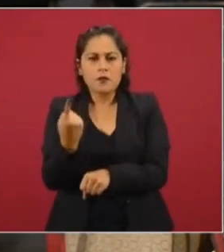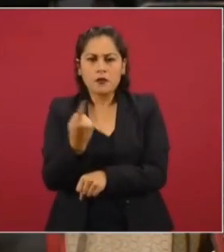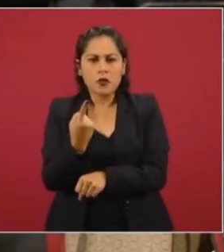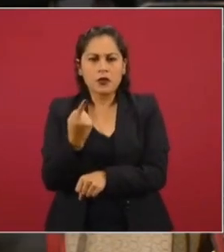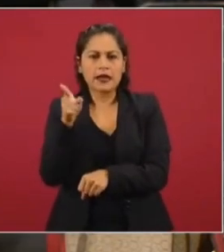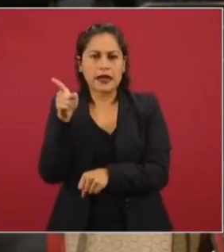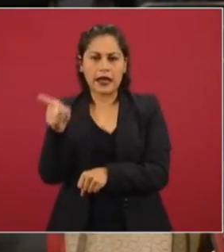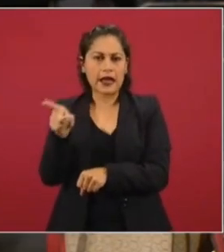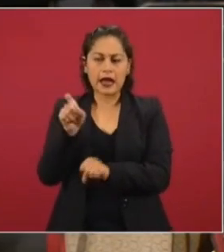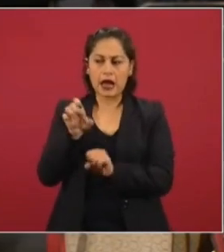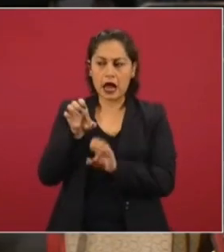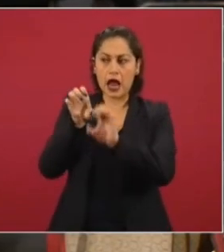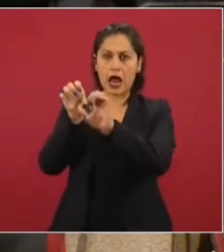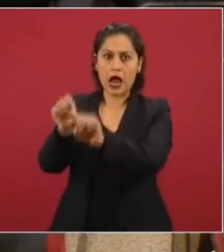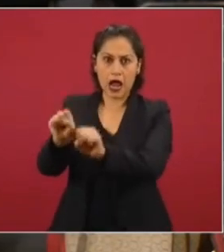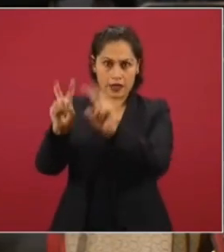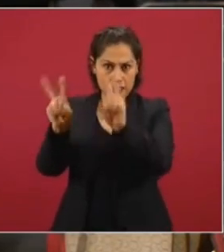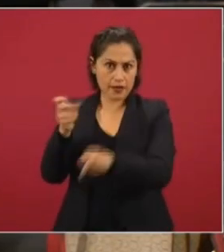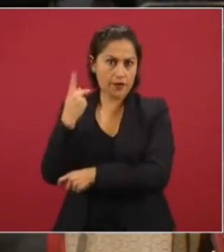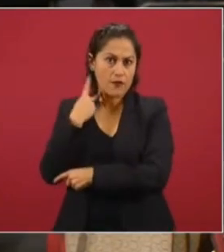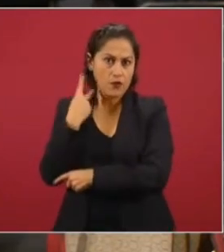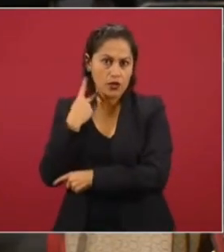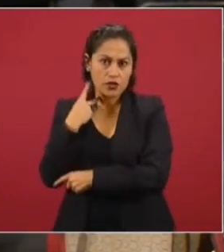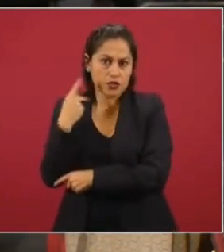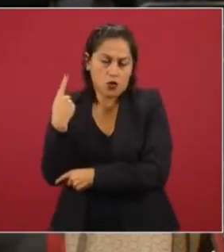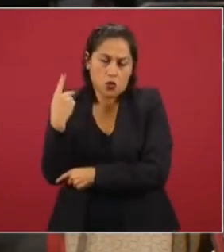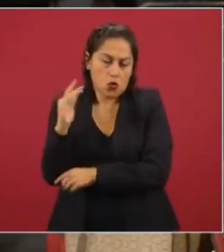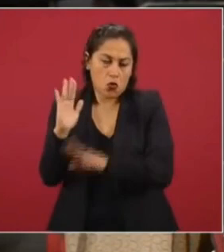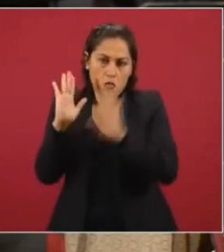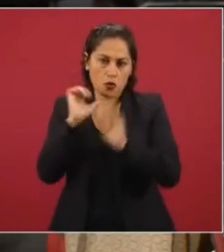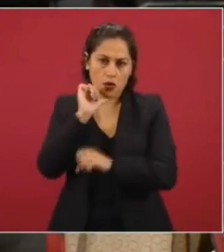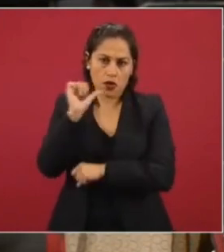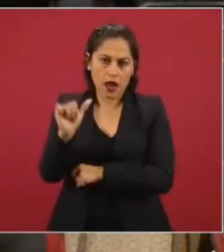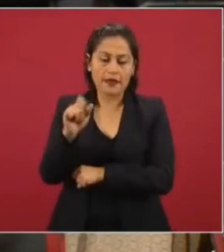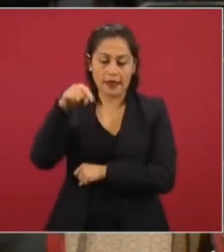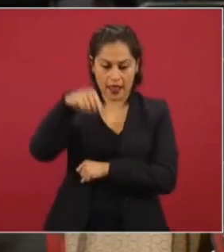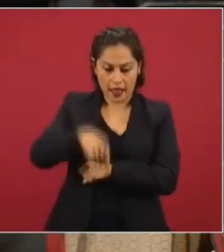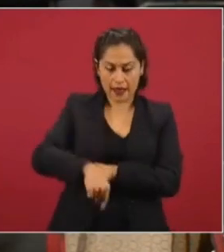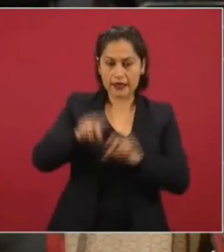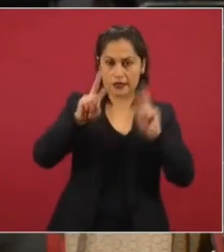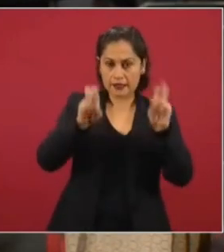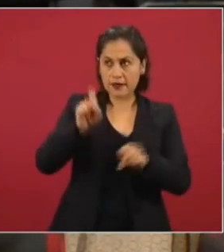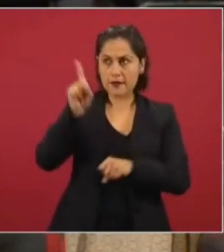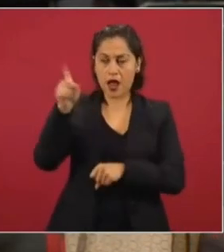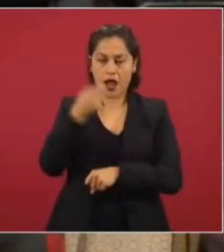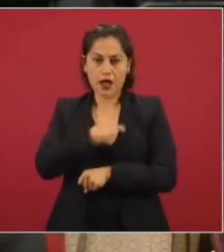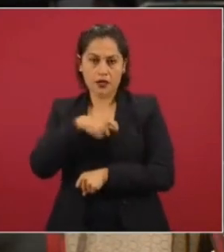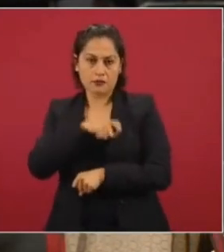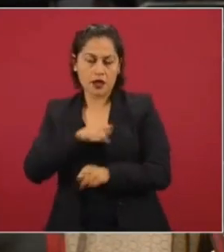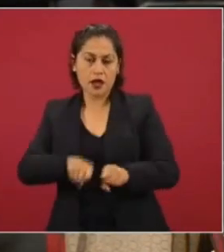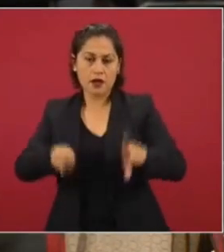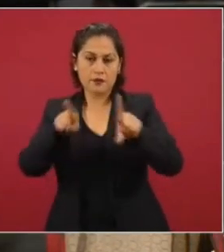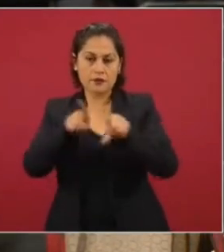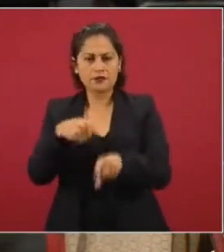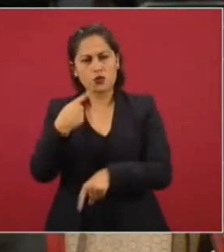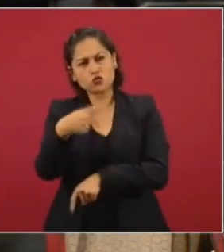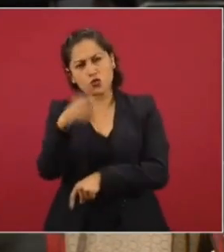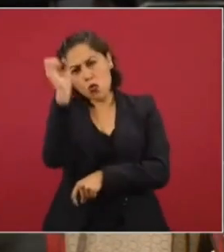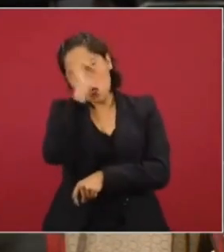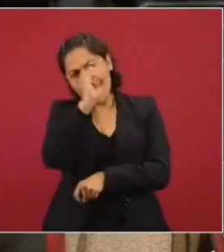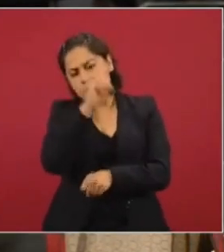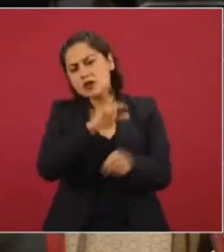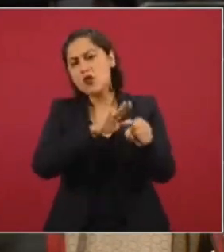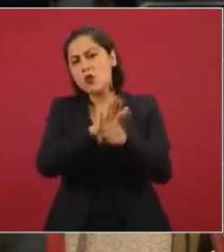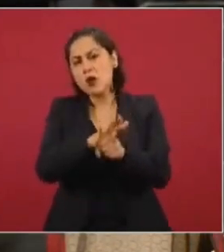político y que, bueno, pues son delitos de aquí que allá también podrían ser. ¿Qué información tiene al respecto? Y, bueno, aprovechando que está incluso el secretario